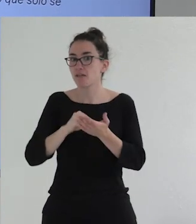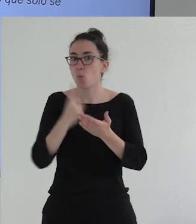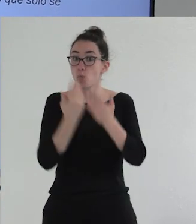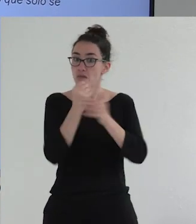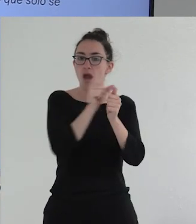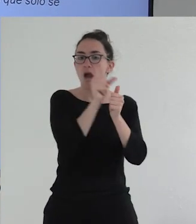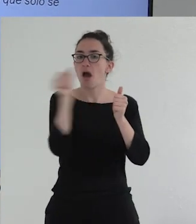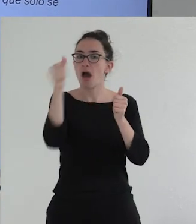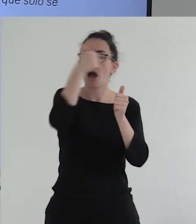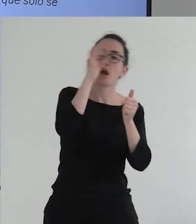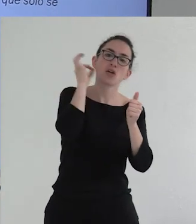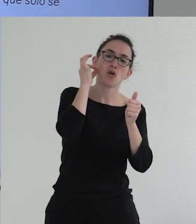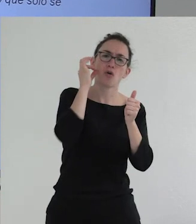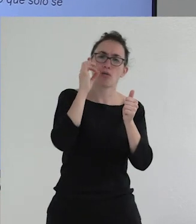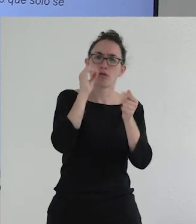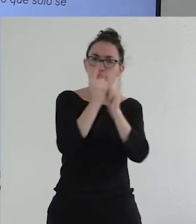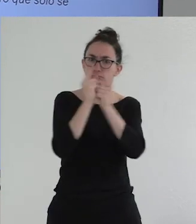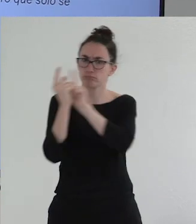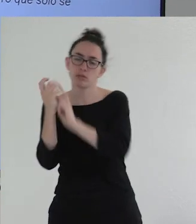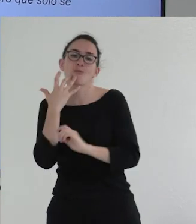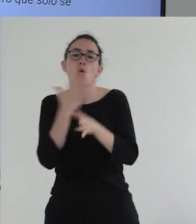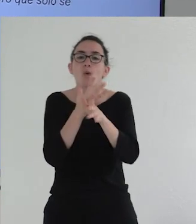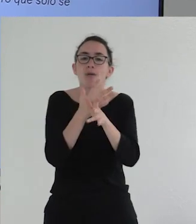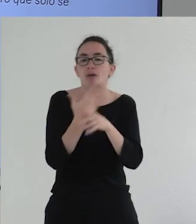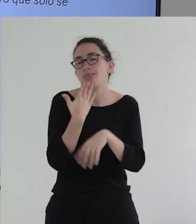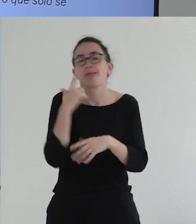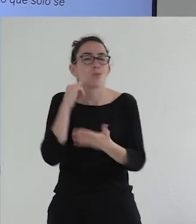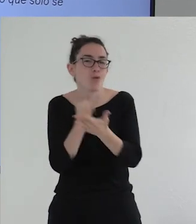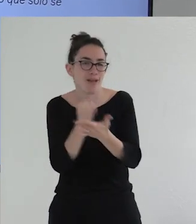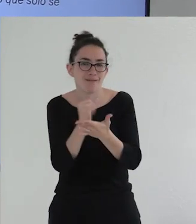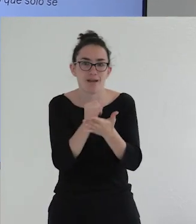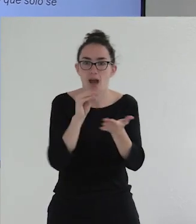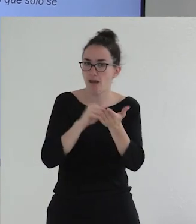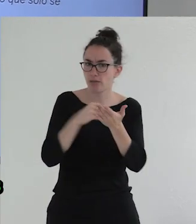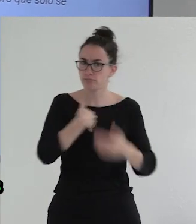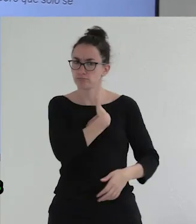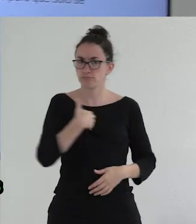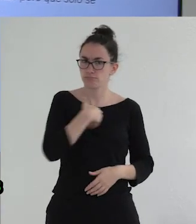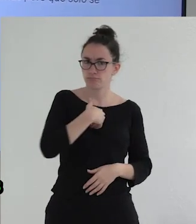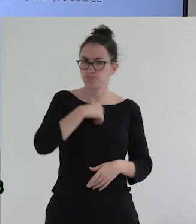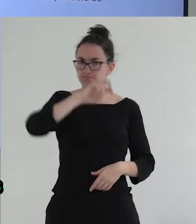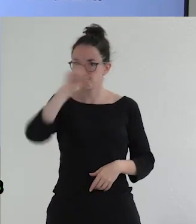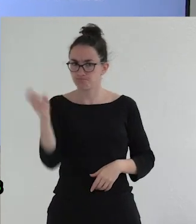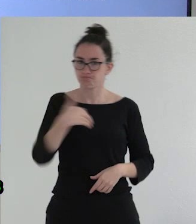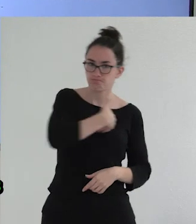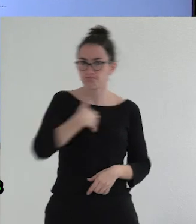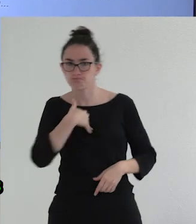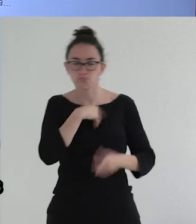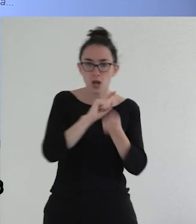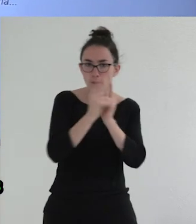cambia, ¿no? No, pues ahora es una niña, ¿no? En el juego simbólico, los papeles se mueven. Y también pasa que algunos niños